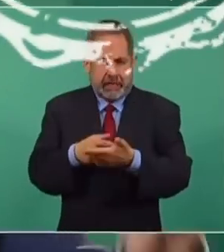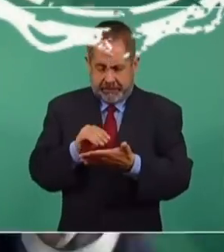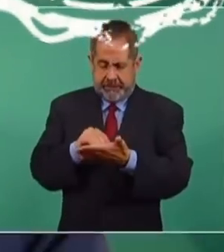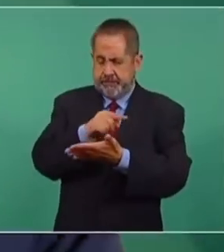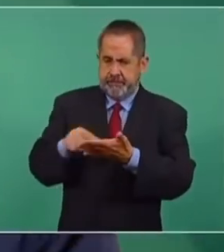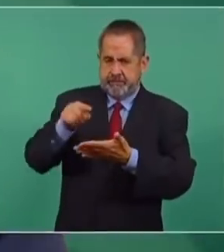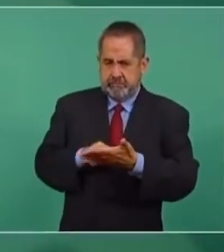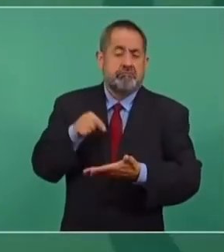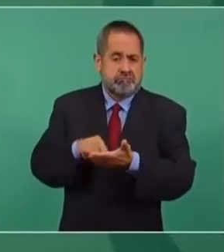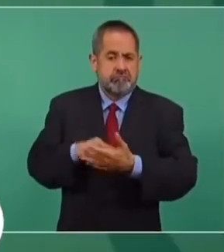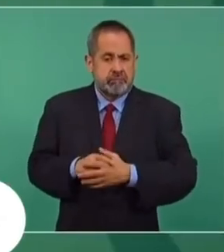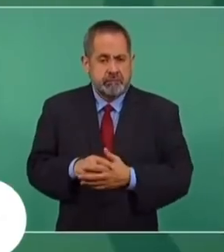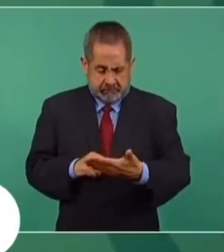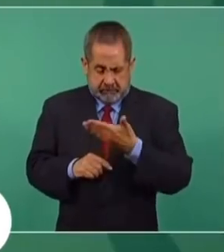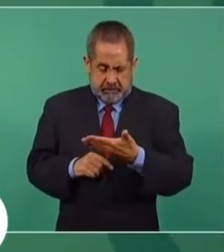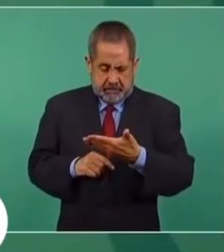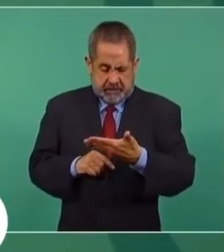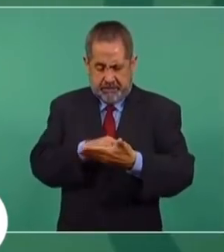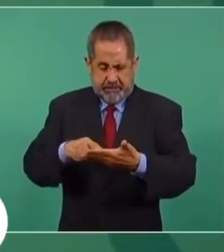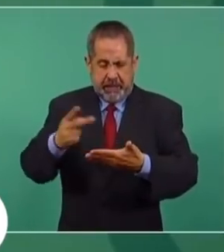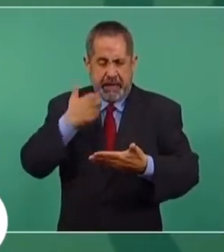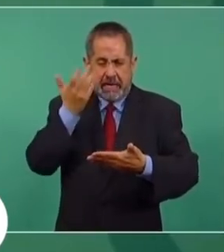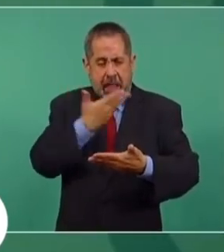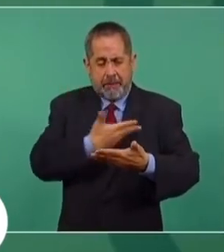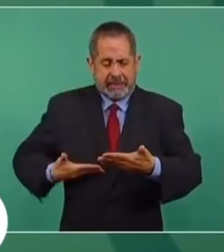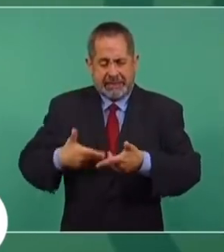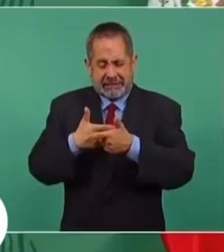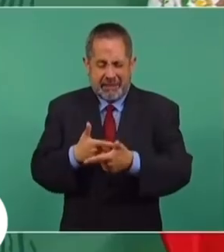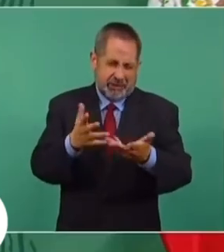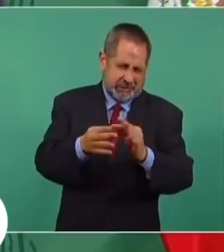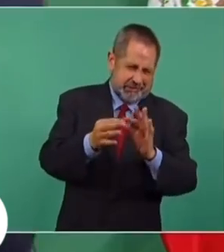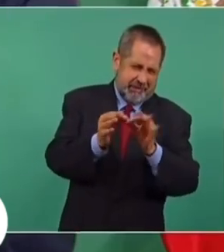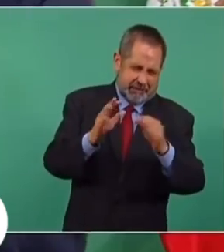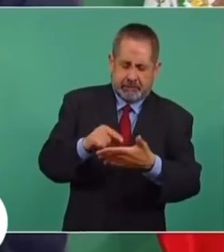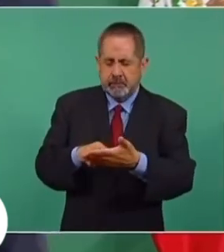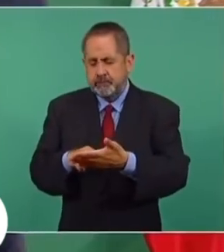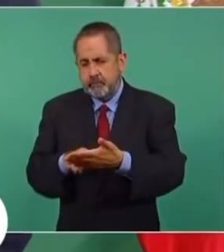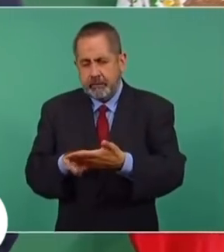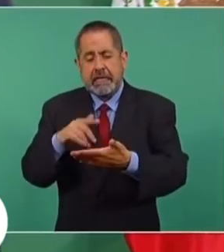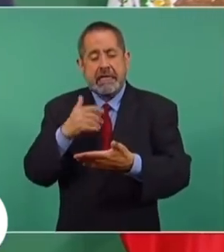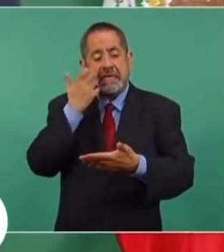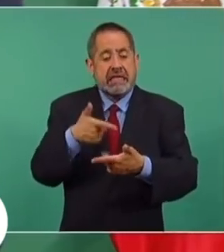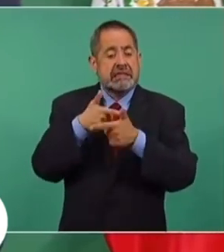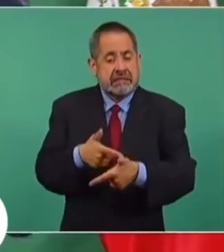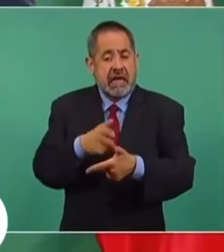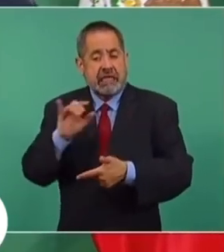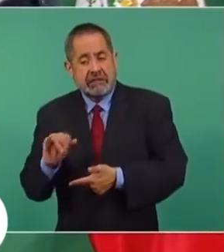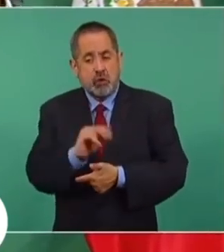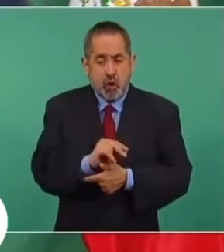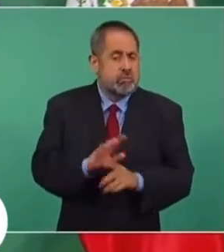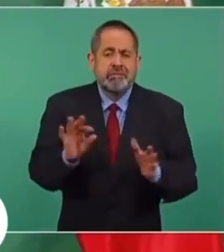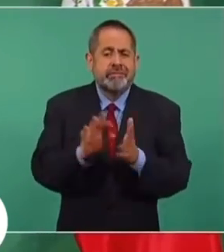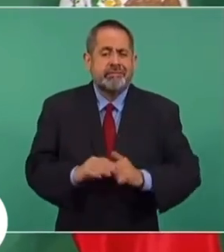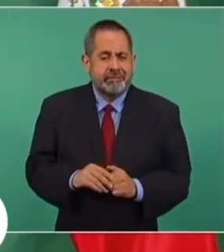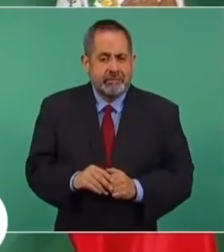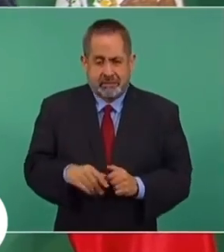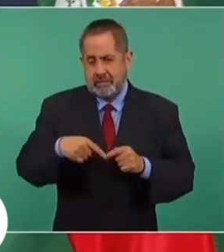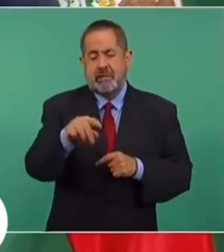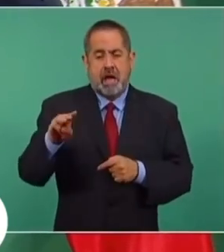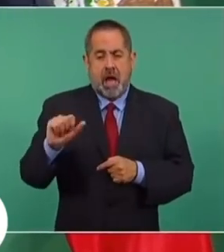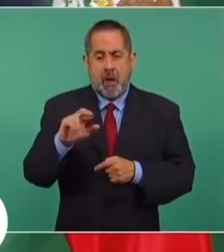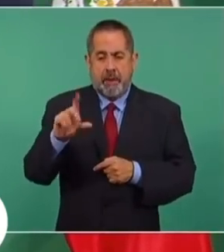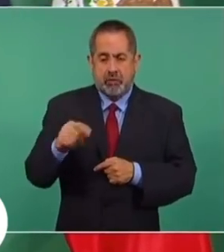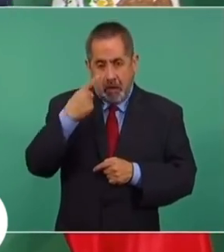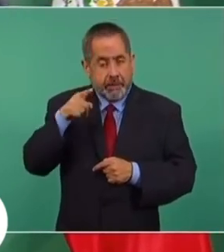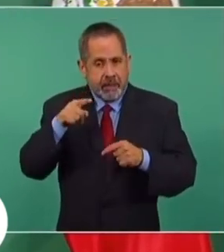Y el ciudadano ve la pregunta, ¿quieres que siga palabras más, palabras menos o no? Además, de aquí a marzo